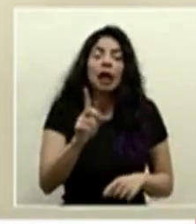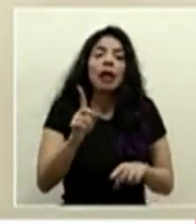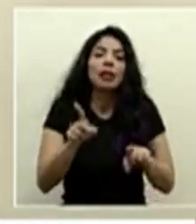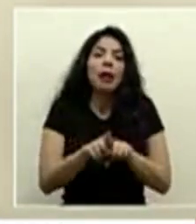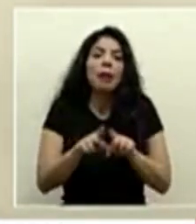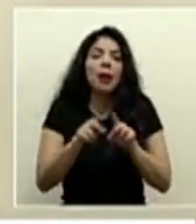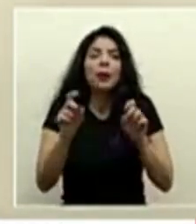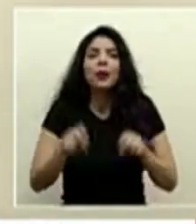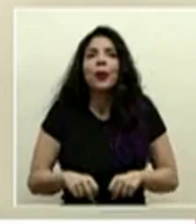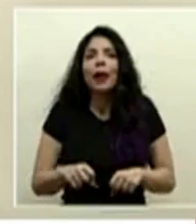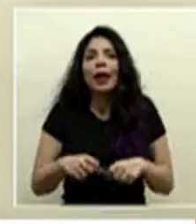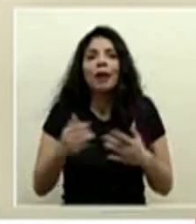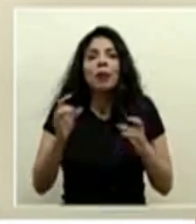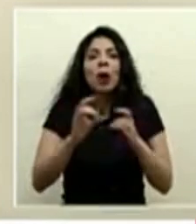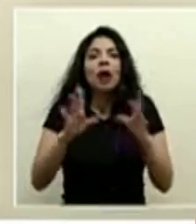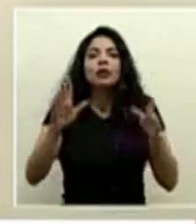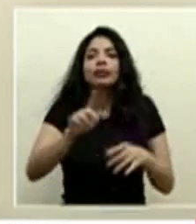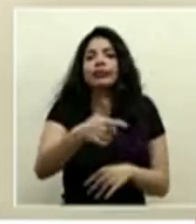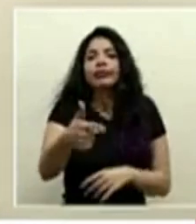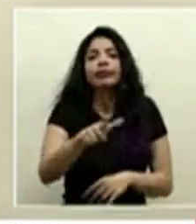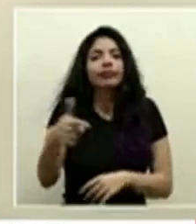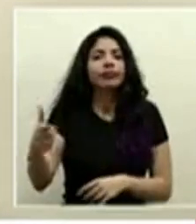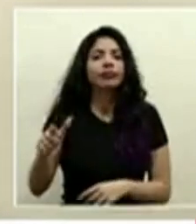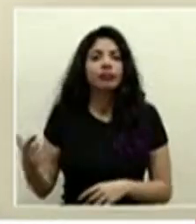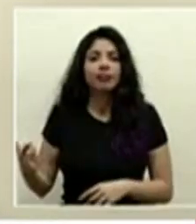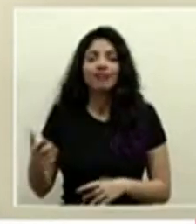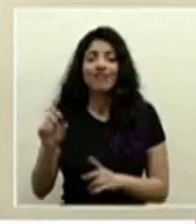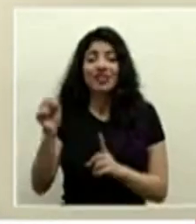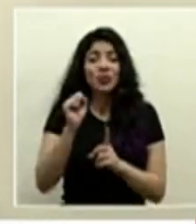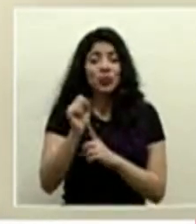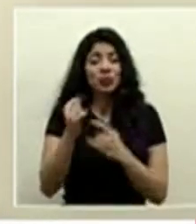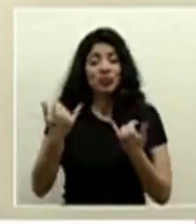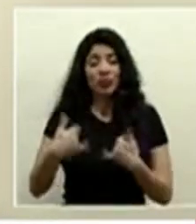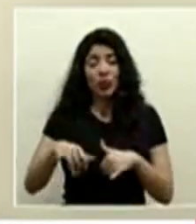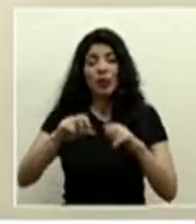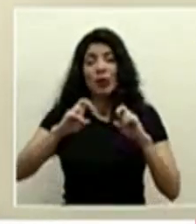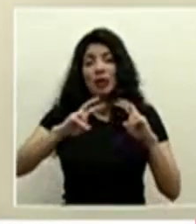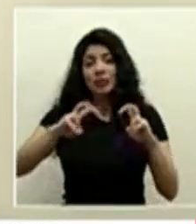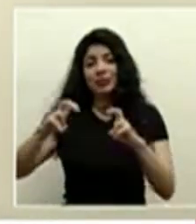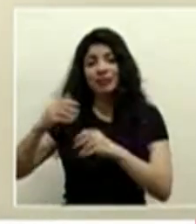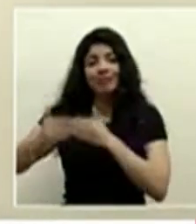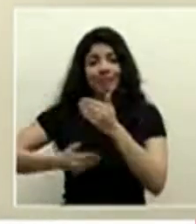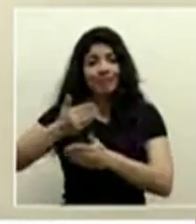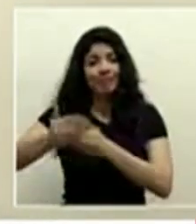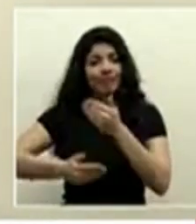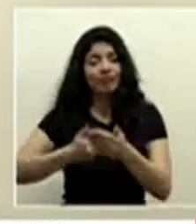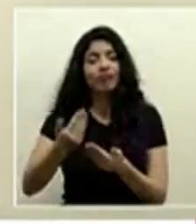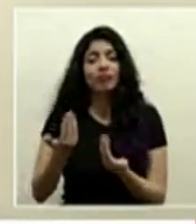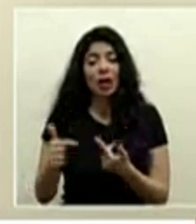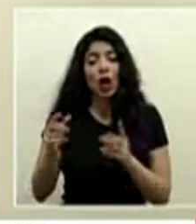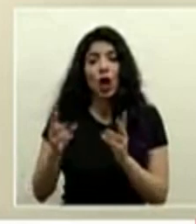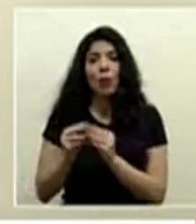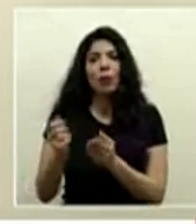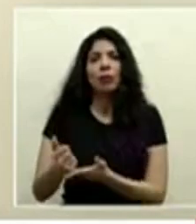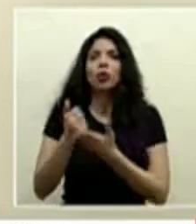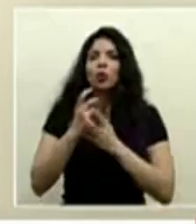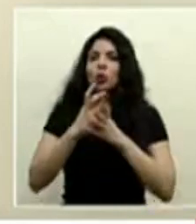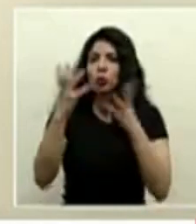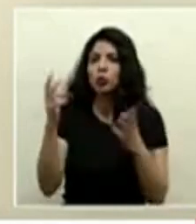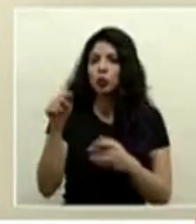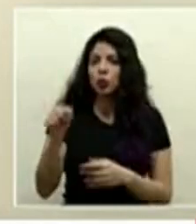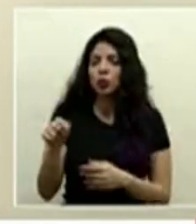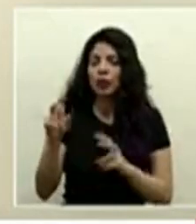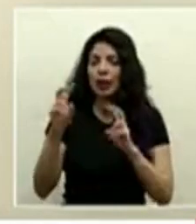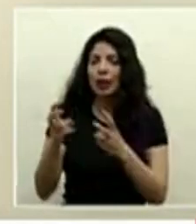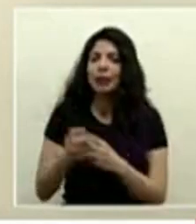ser también un asunto de aleatoriedad pero es parte de los análisis que tienen que llevarse a cabo y pues esta comisión va a ayudar mucho en esta parte